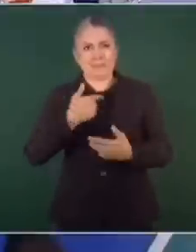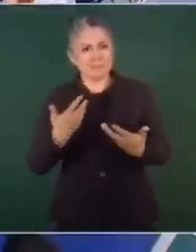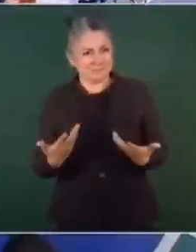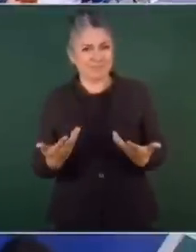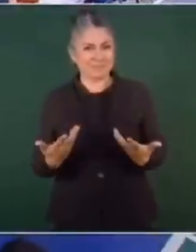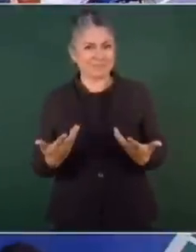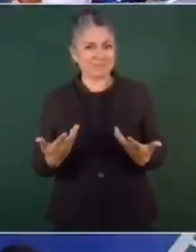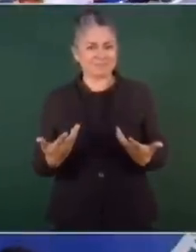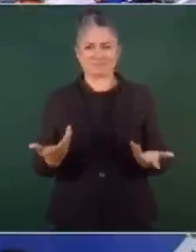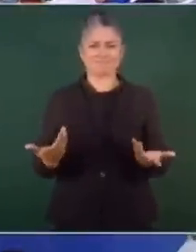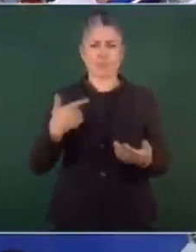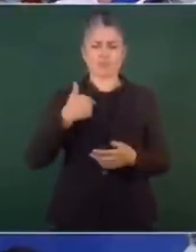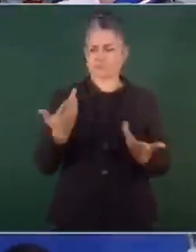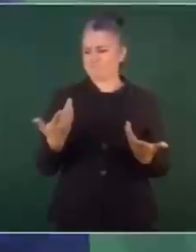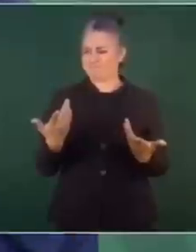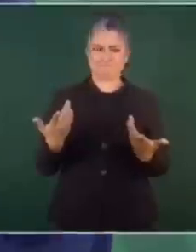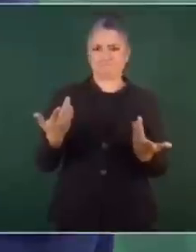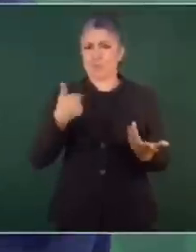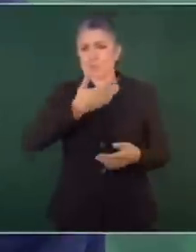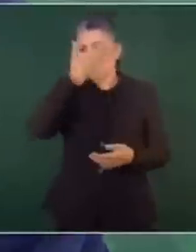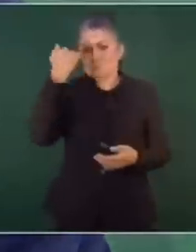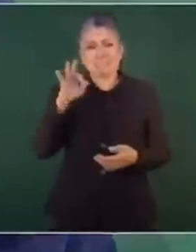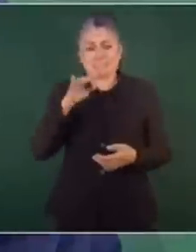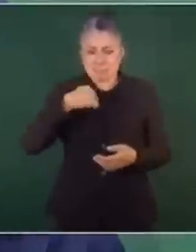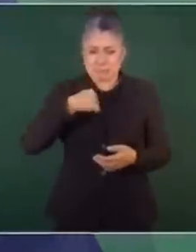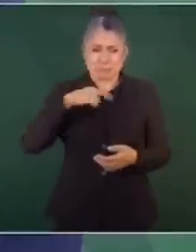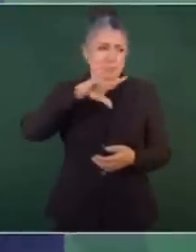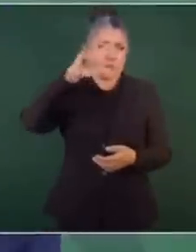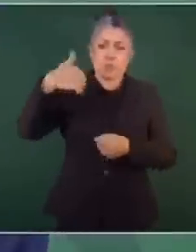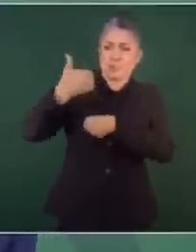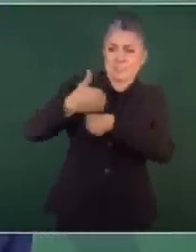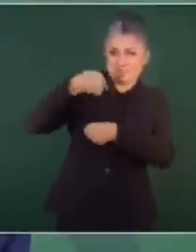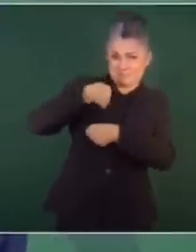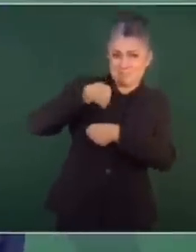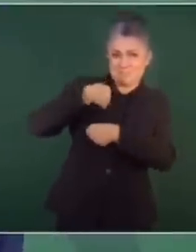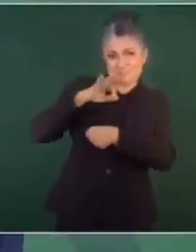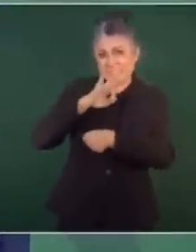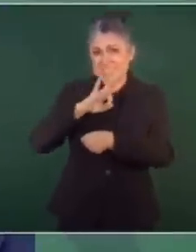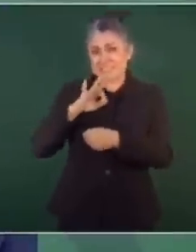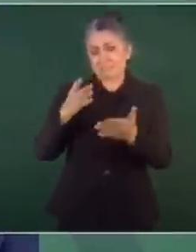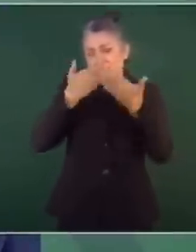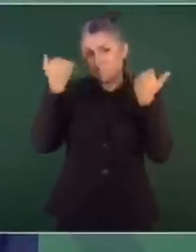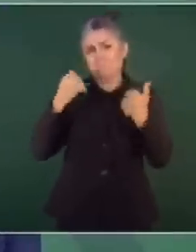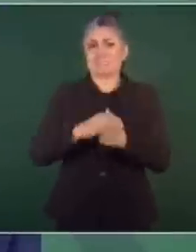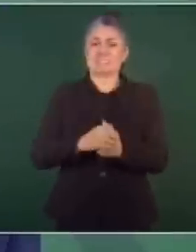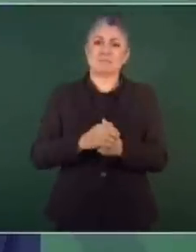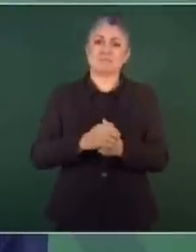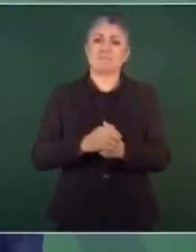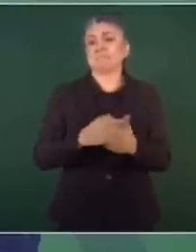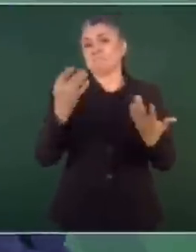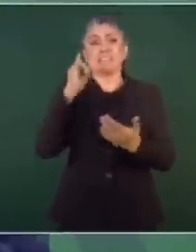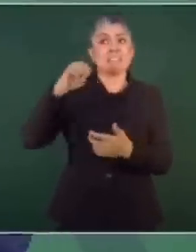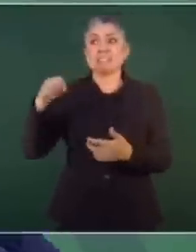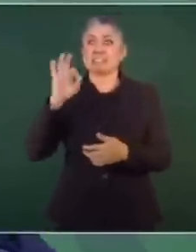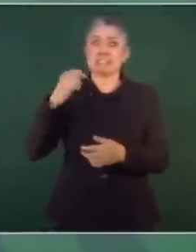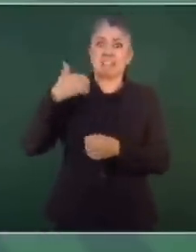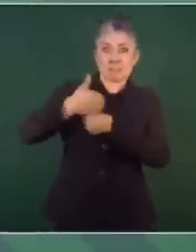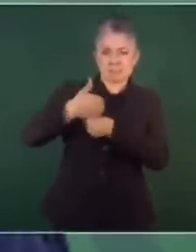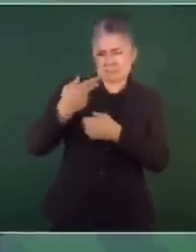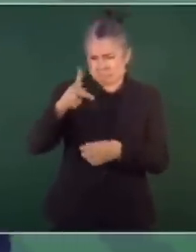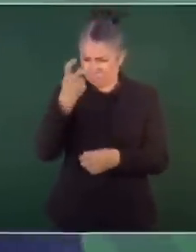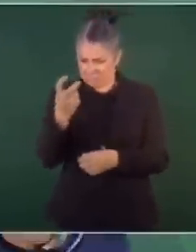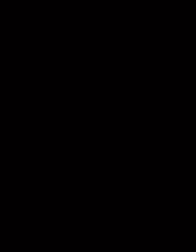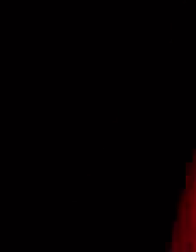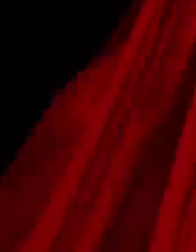corrupción. Yo no sé si esto me vaya a ocasionar también una sanción del Tribunal Electoral. Pero esto no tiene nada que ver con lo electoral, o sea,